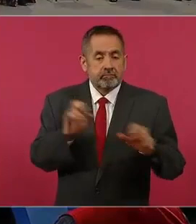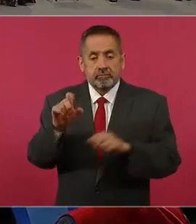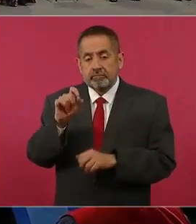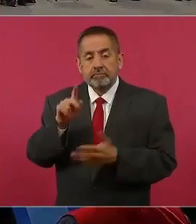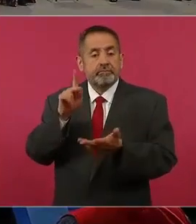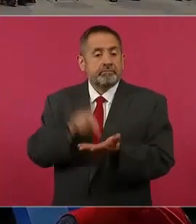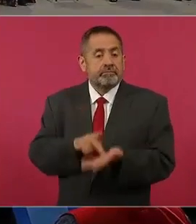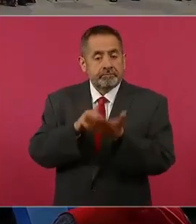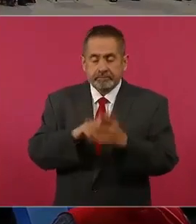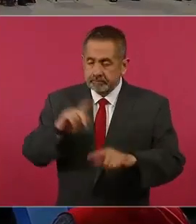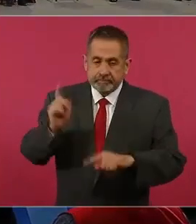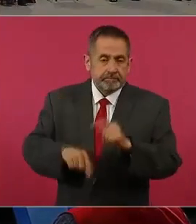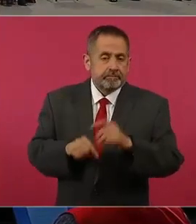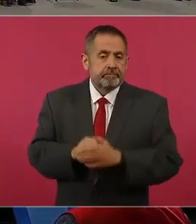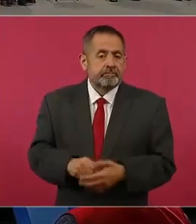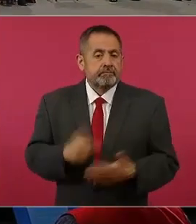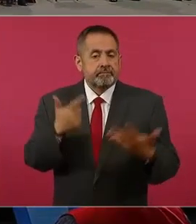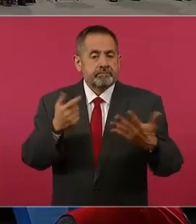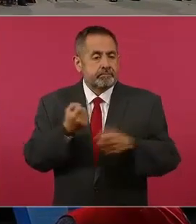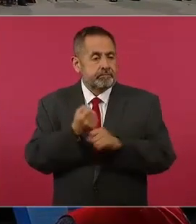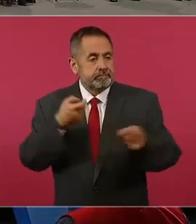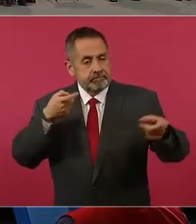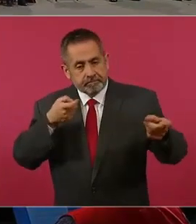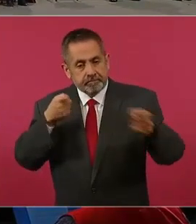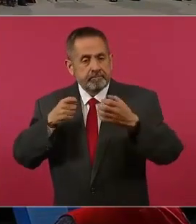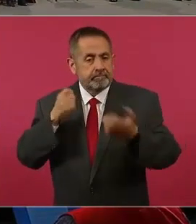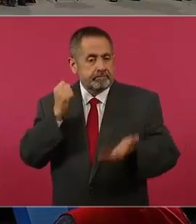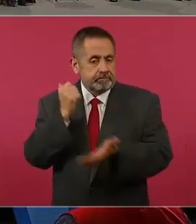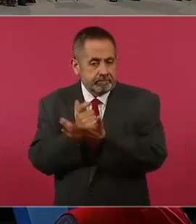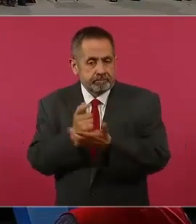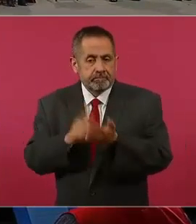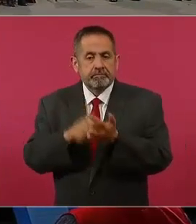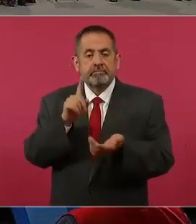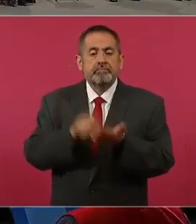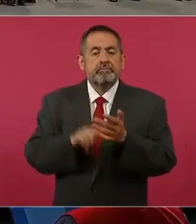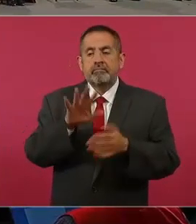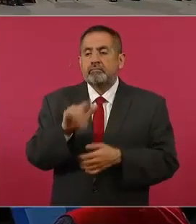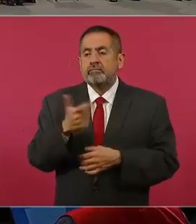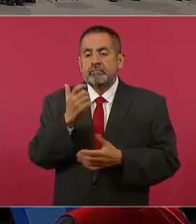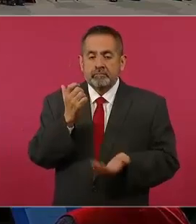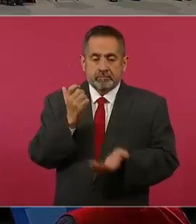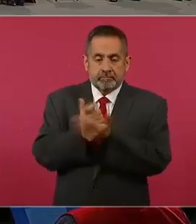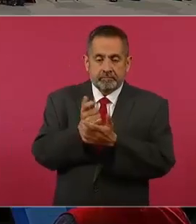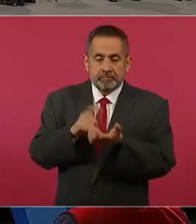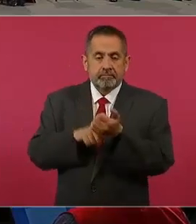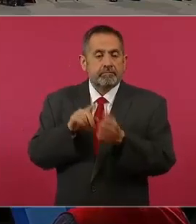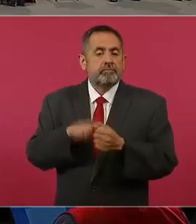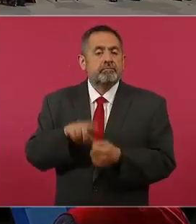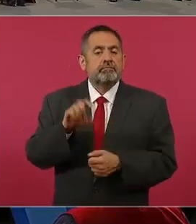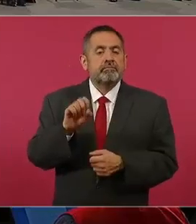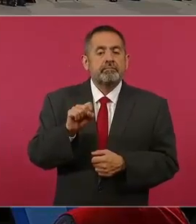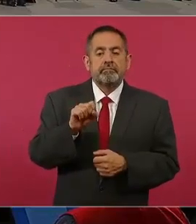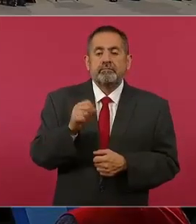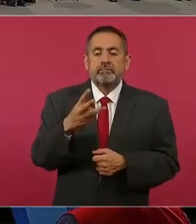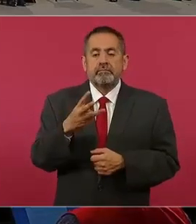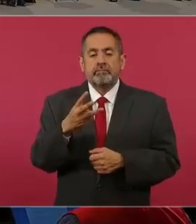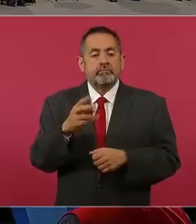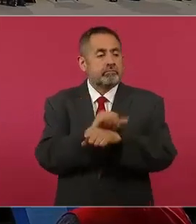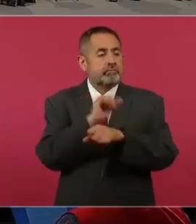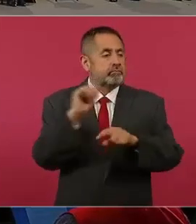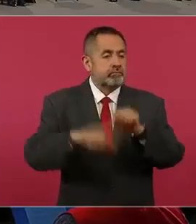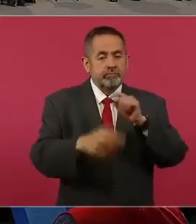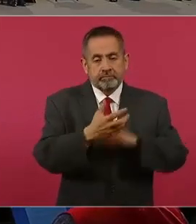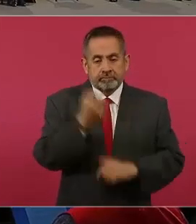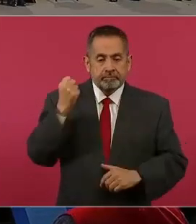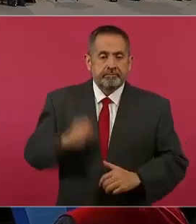kilogramos, 7 armas de fuego, 19 cargadores, mil 56 cartuchos, 63 vehículos terrestres asegurados.